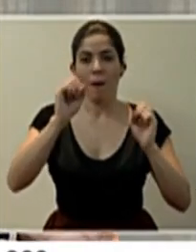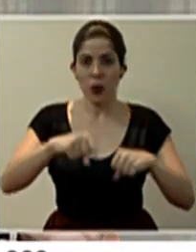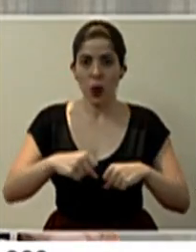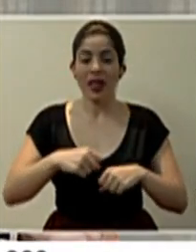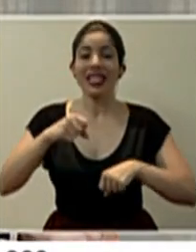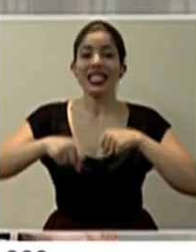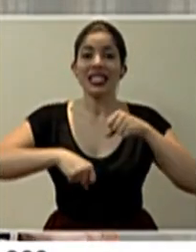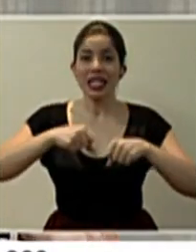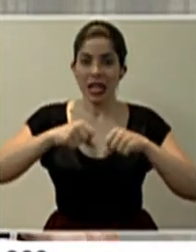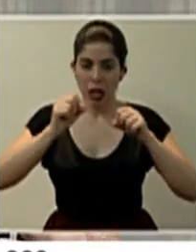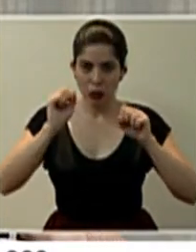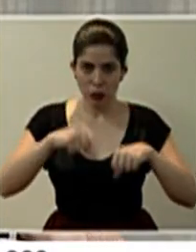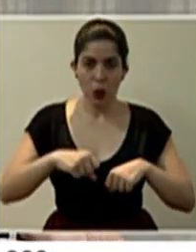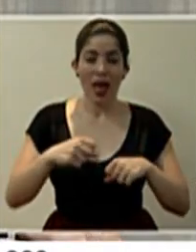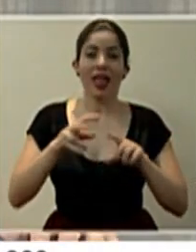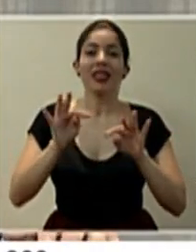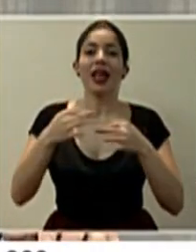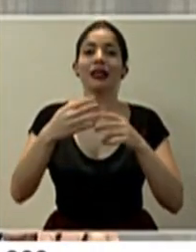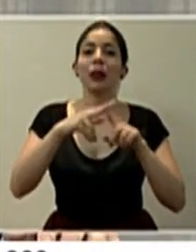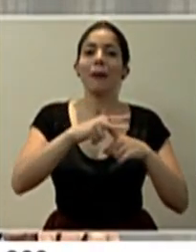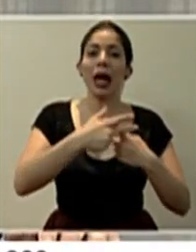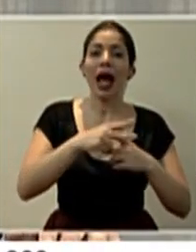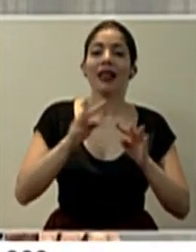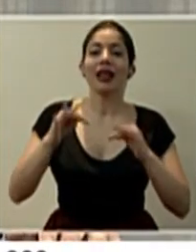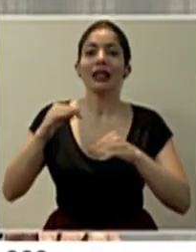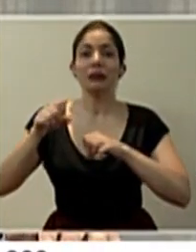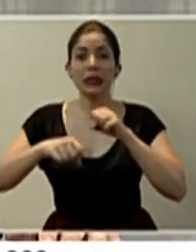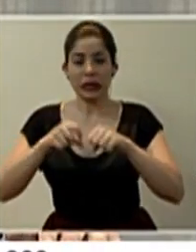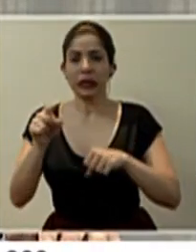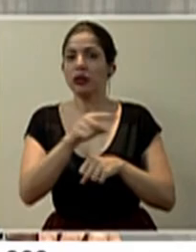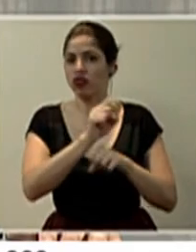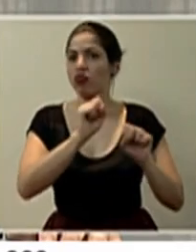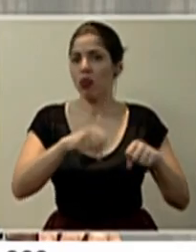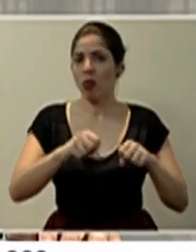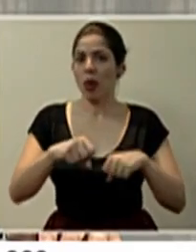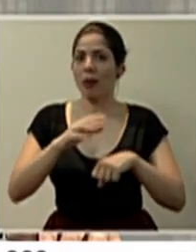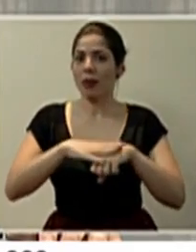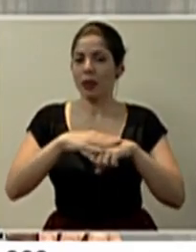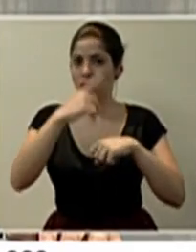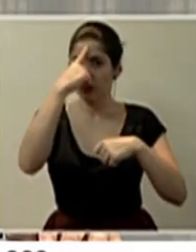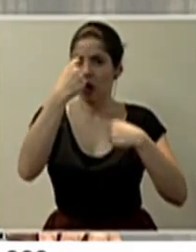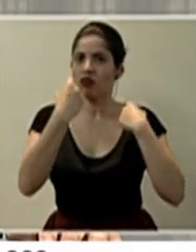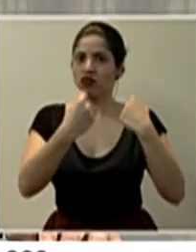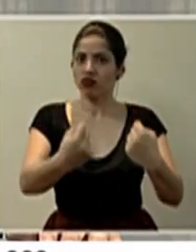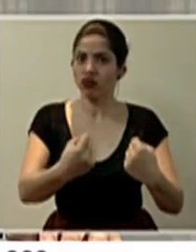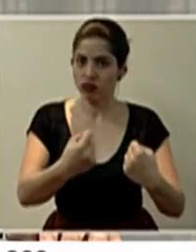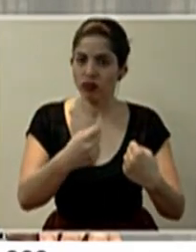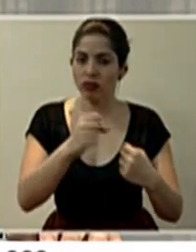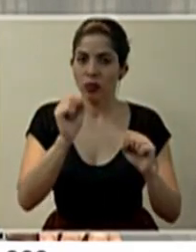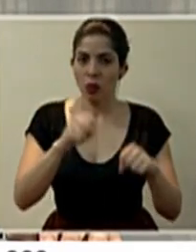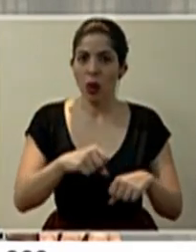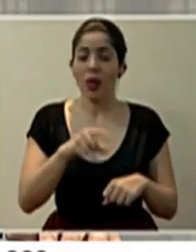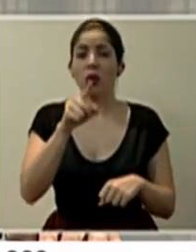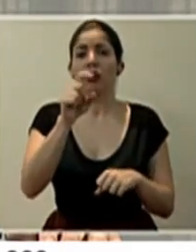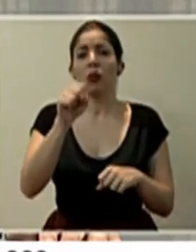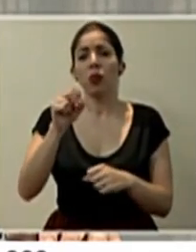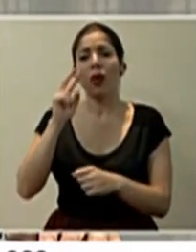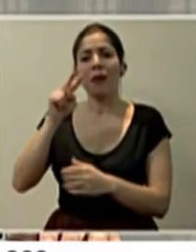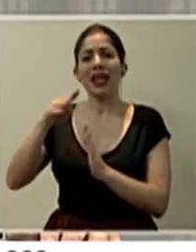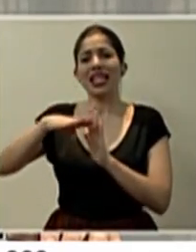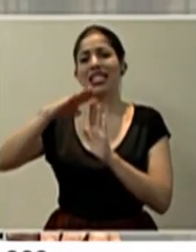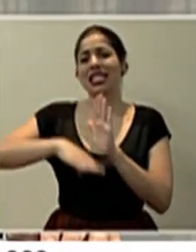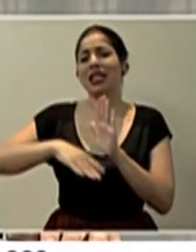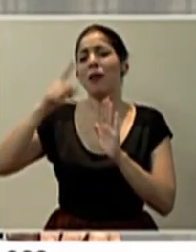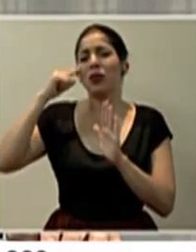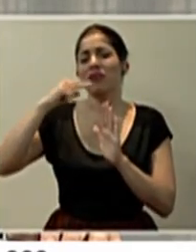ciclos, talleres mecánicos, talleres de bicicletas, etcétera. Básicamente, como les digo, podrían ustedes consultar la lista porque es